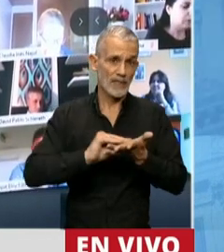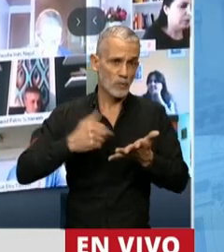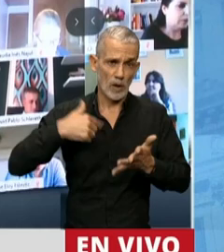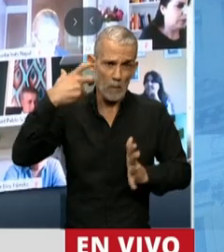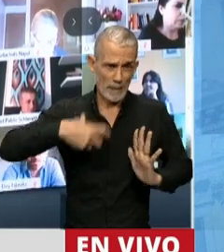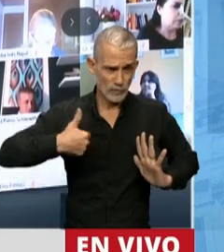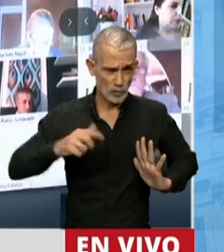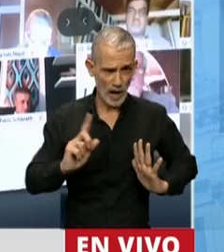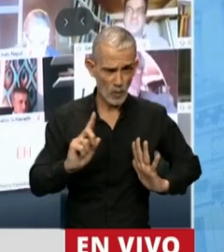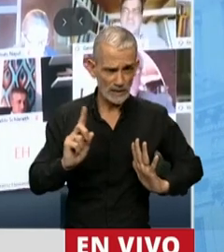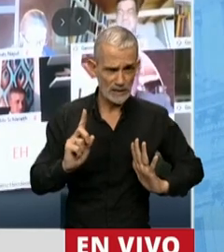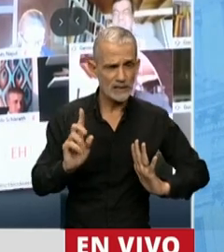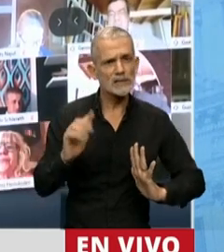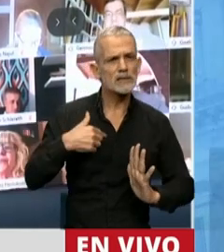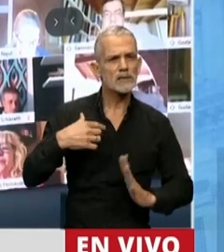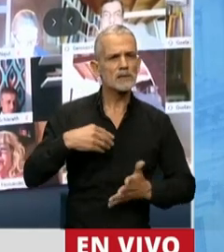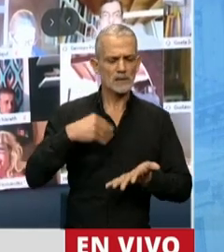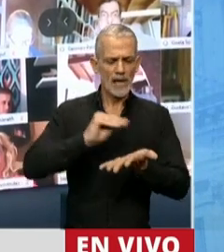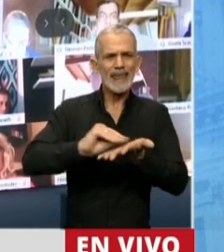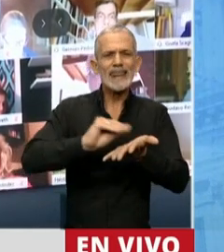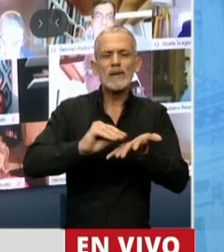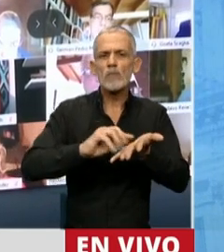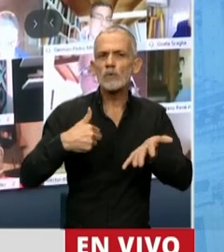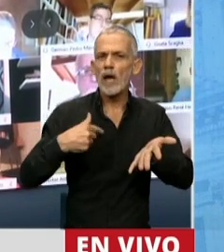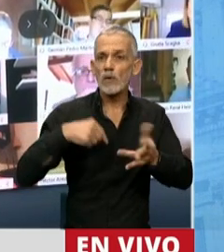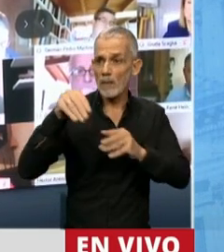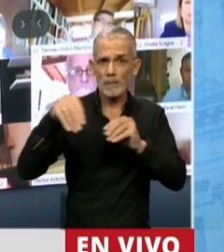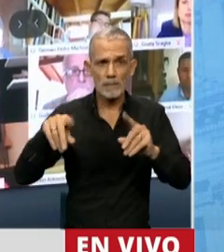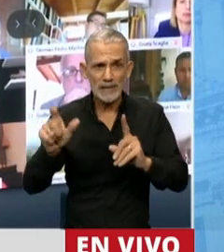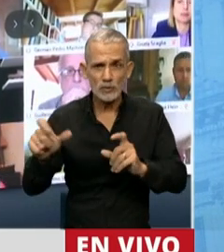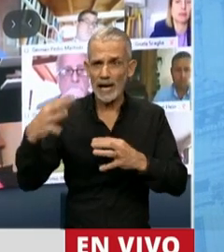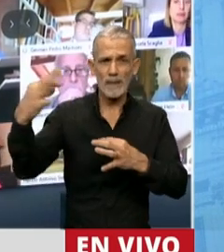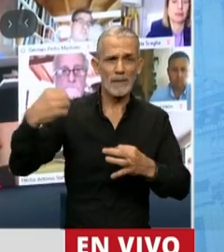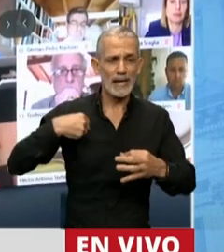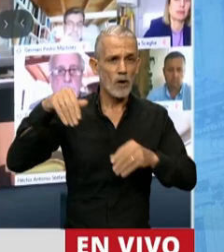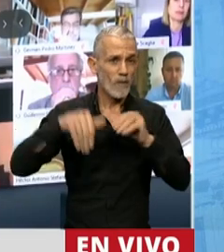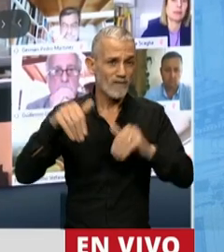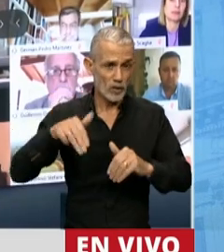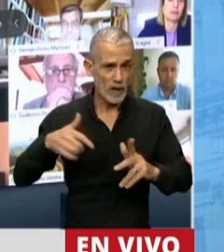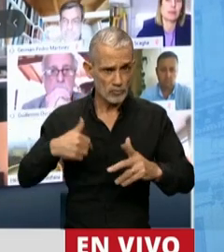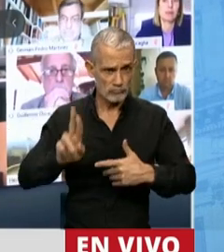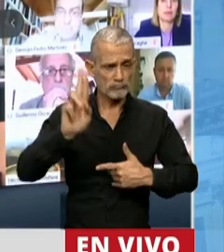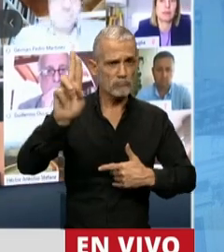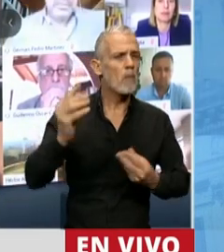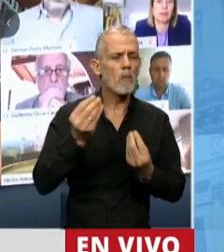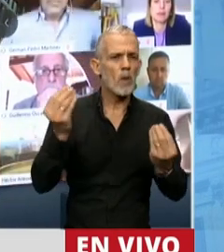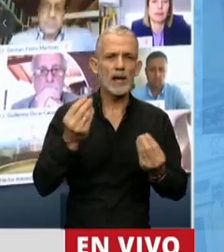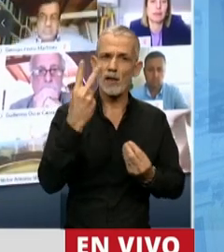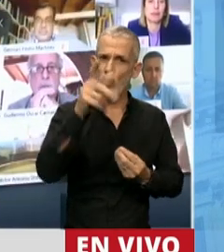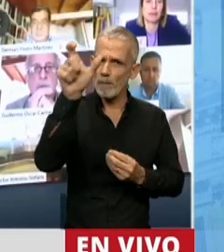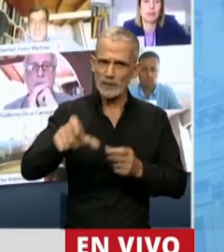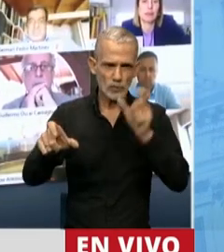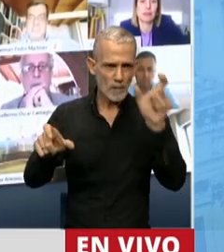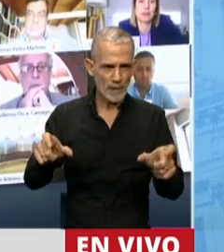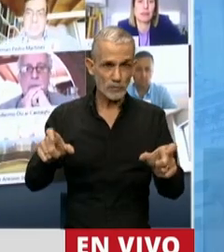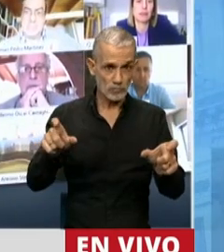nada personal, sino mi carácter representante de quienes me votaron, quiero presentar una cuestión de privilegio para las dos personas